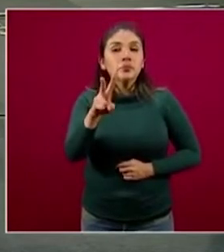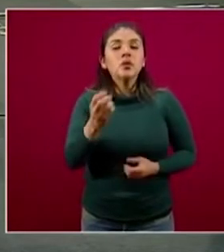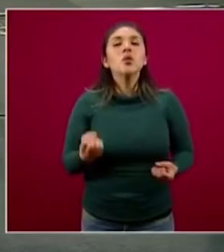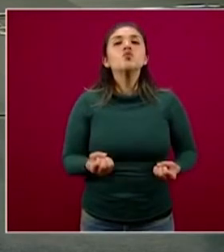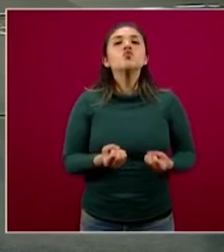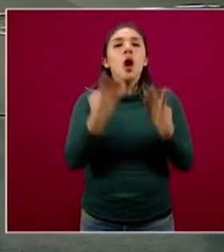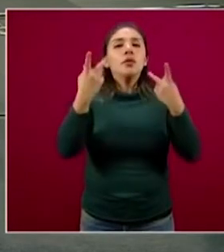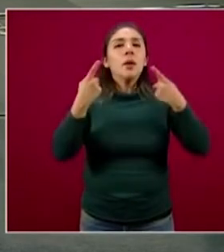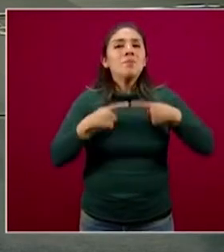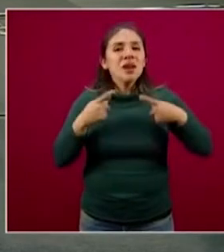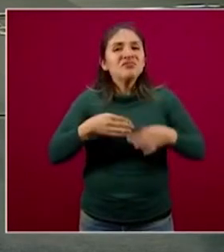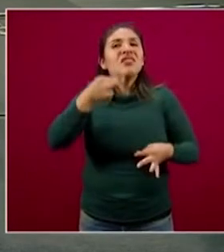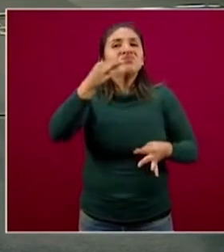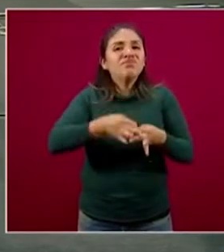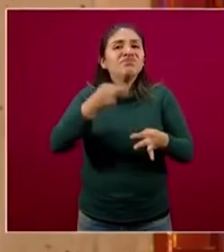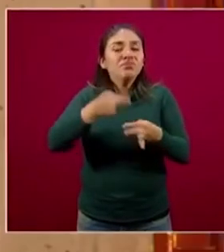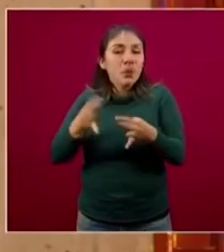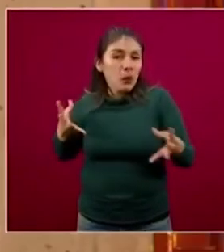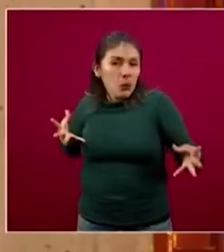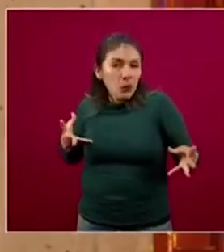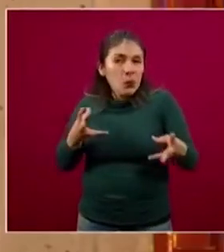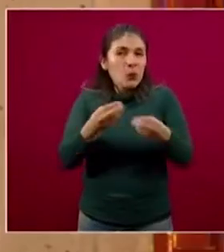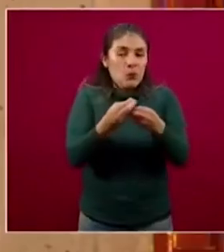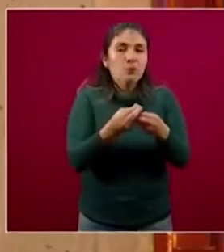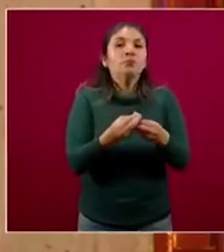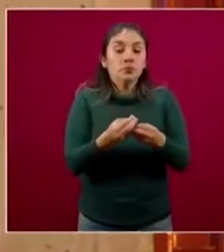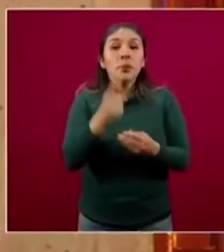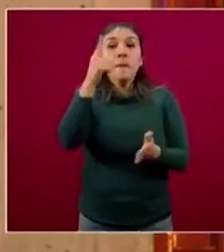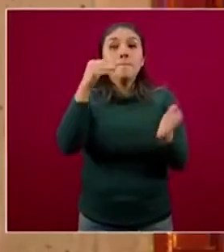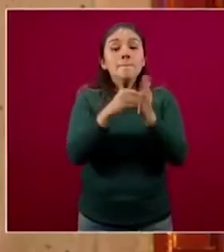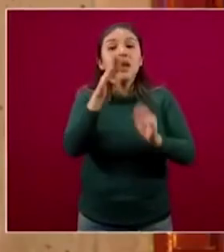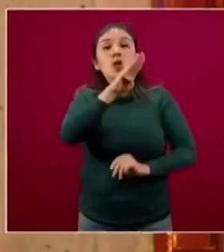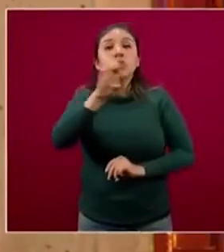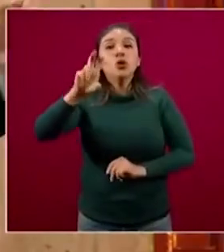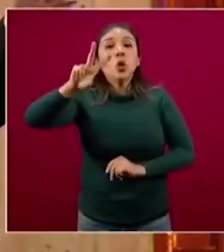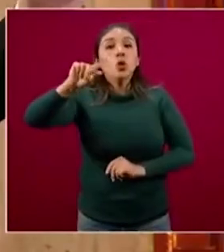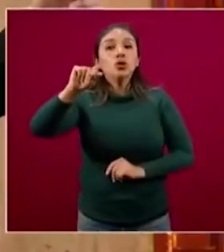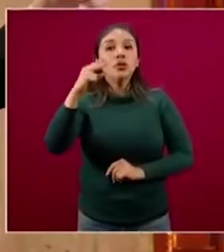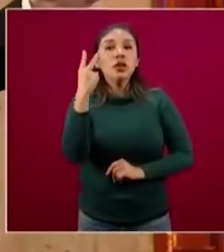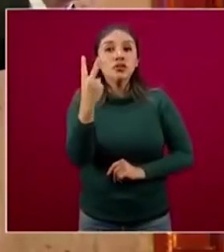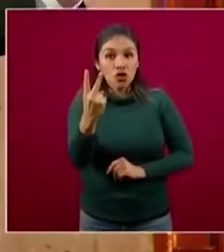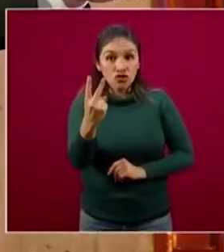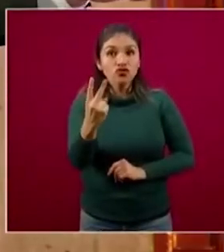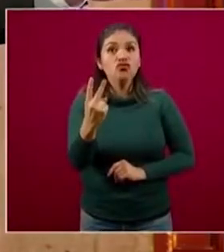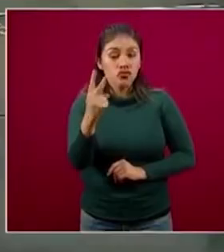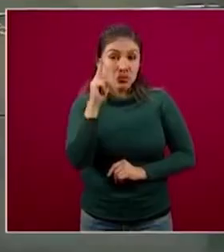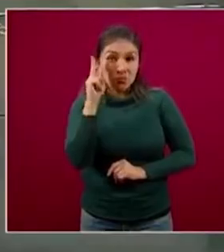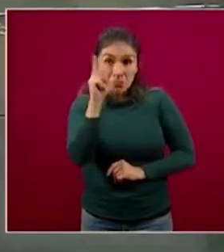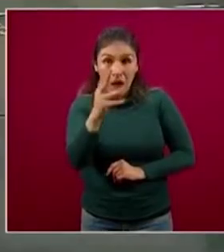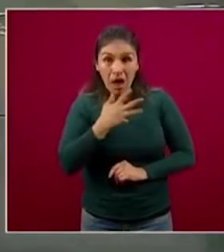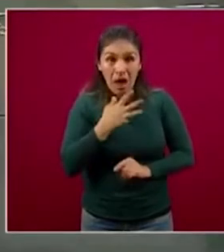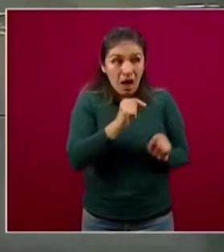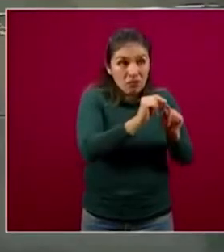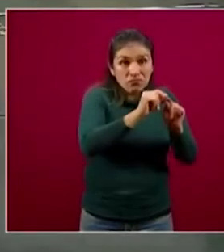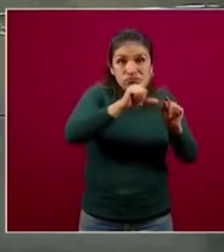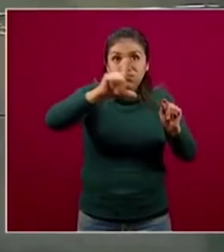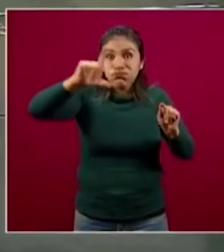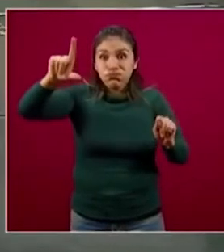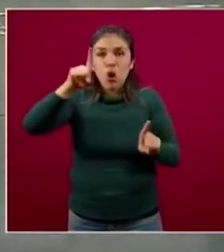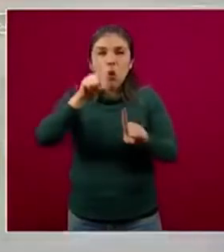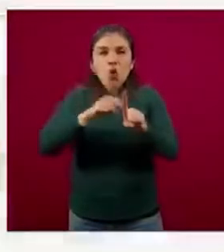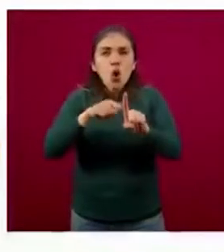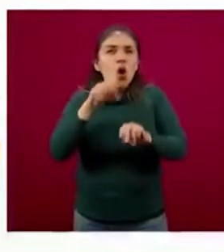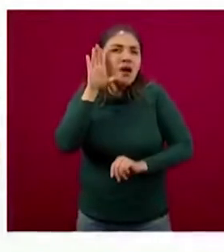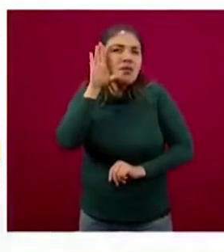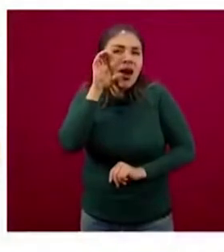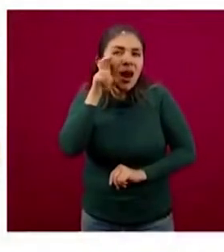confirmados acumulados. Fueron mil 982 casos, podemos ver en las barras de color